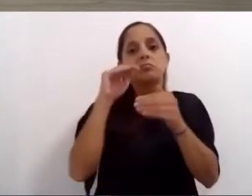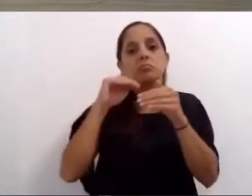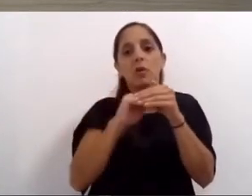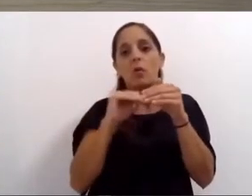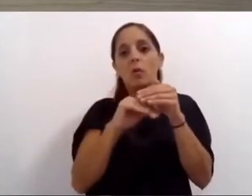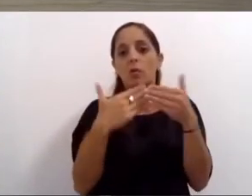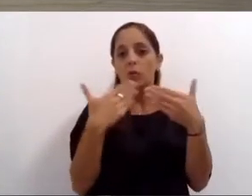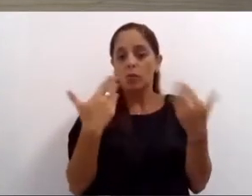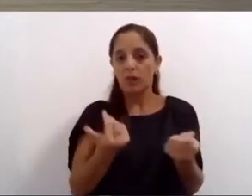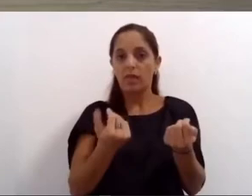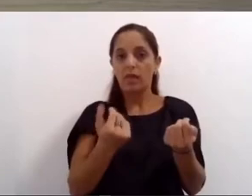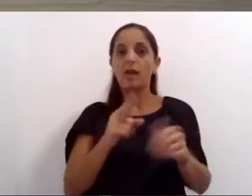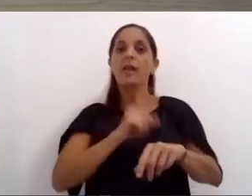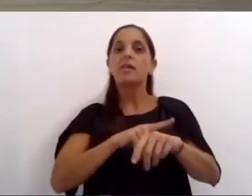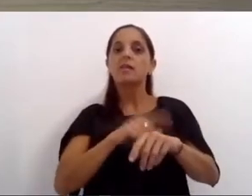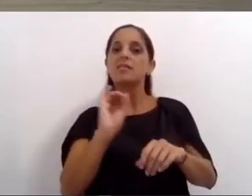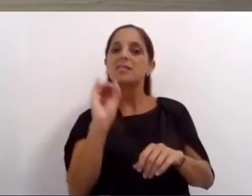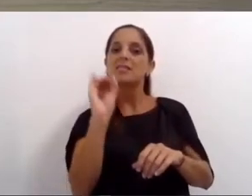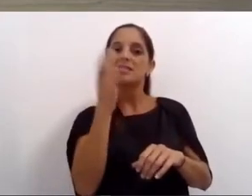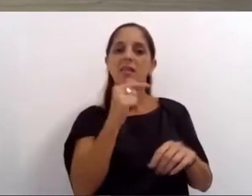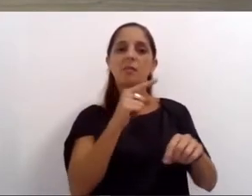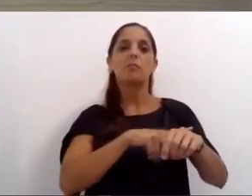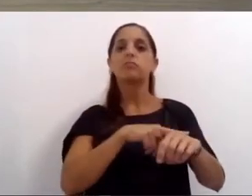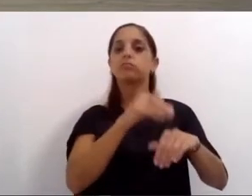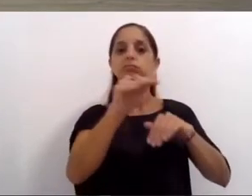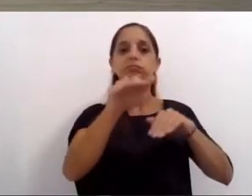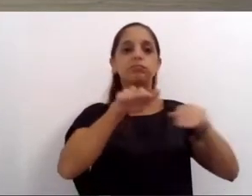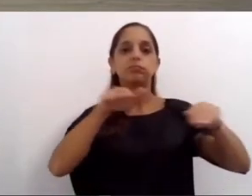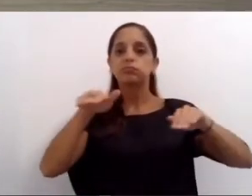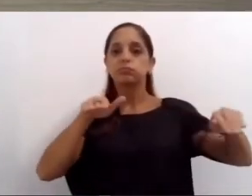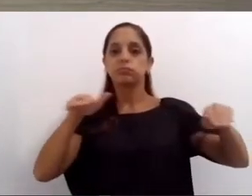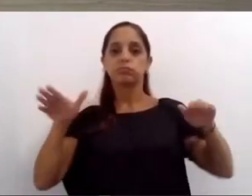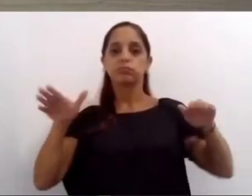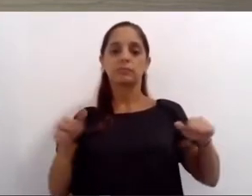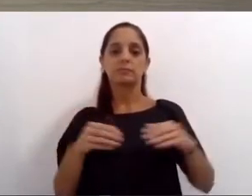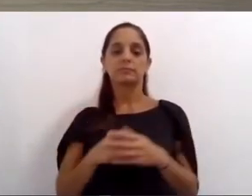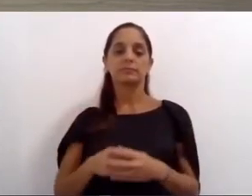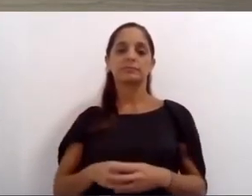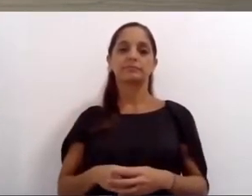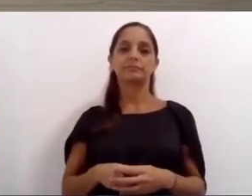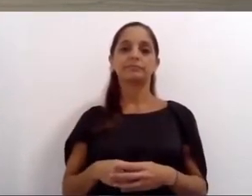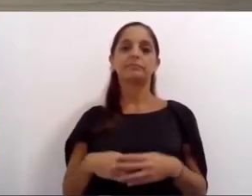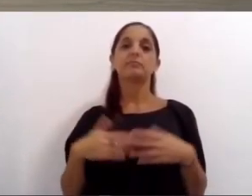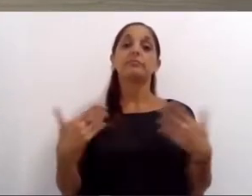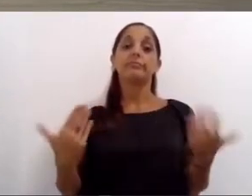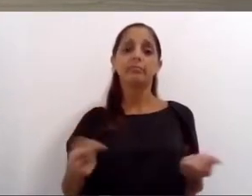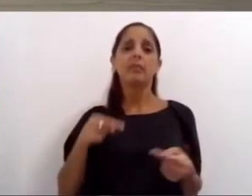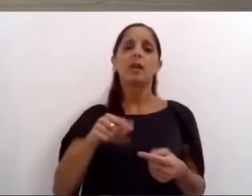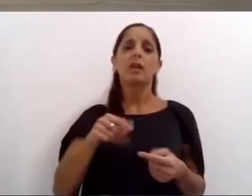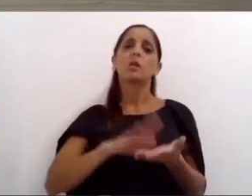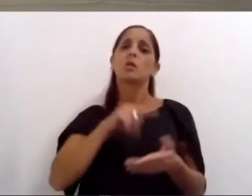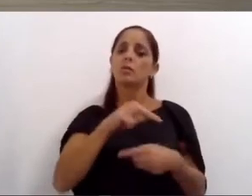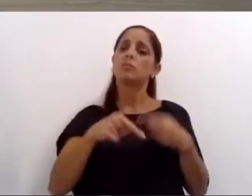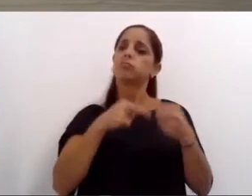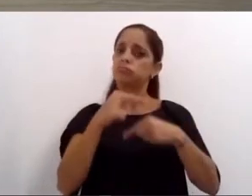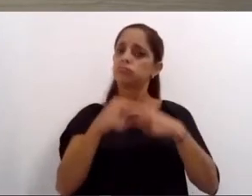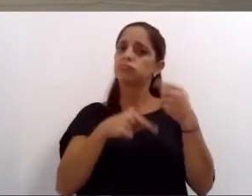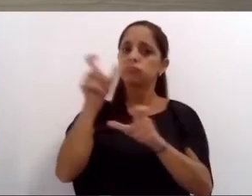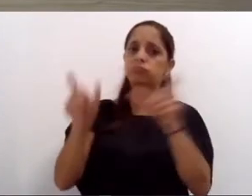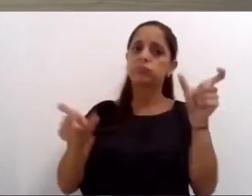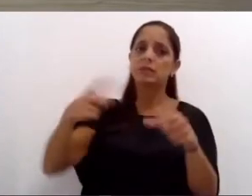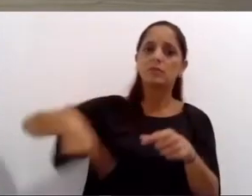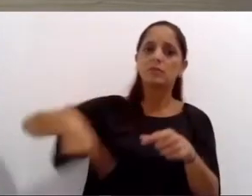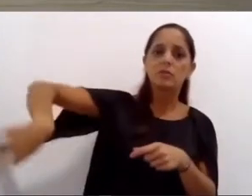reforzamos líneas troncales y analizamos qué líneas necesitaban más colectivos circulando pero seguimos escuchando y